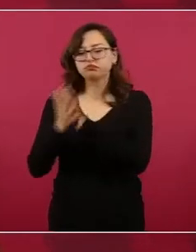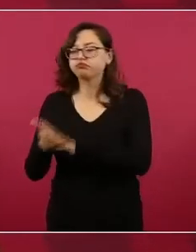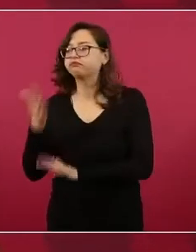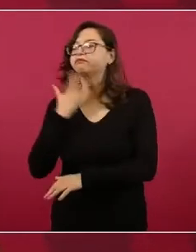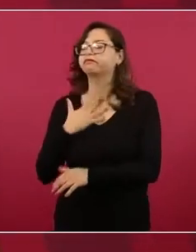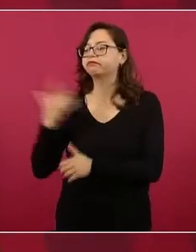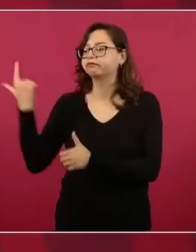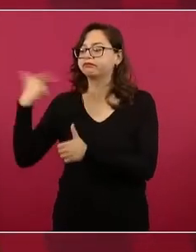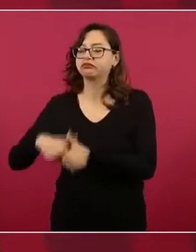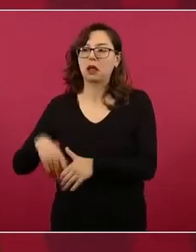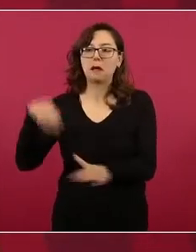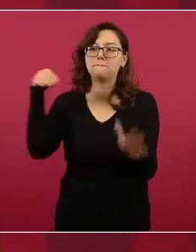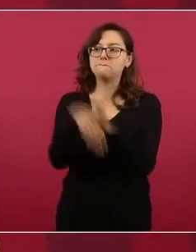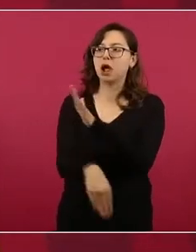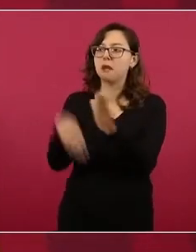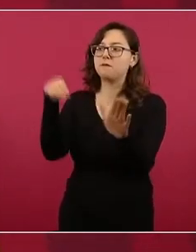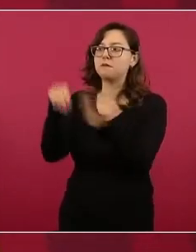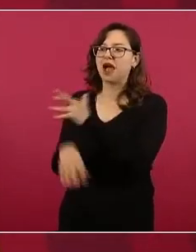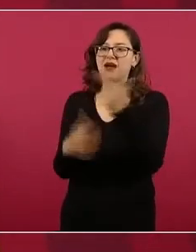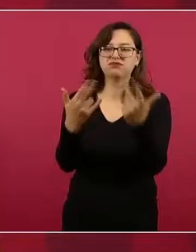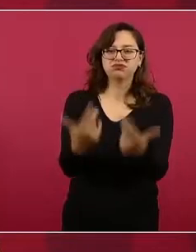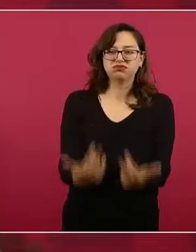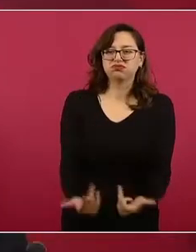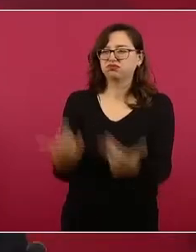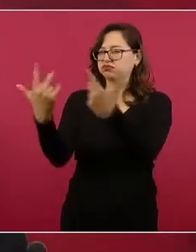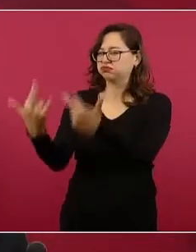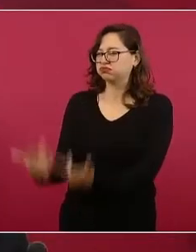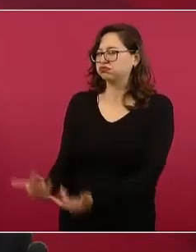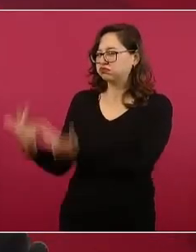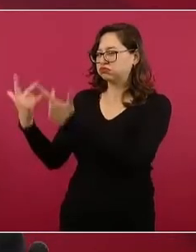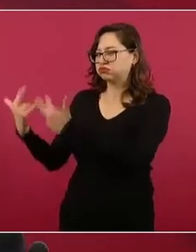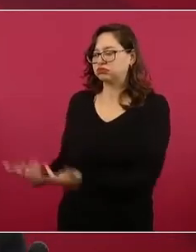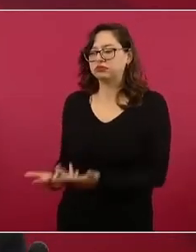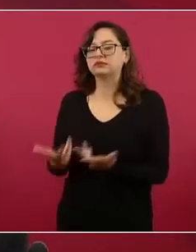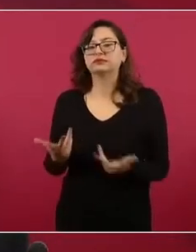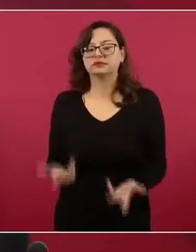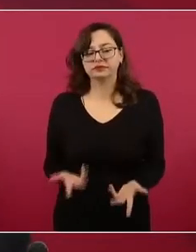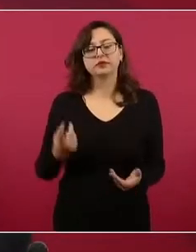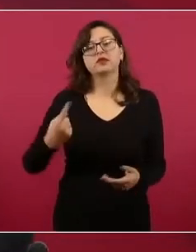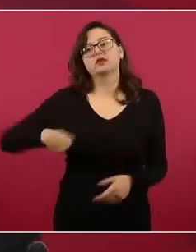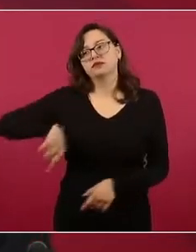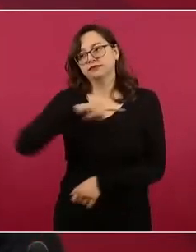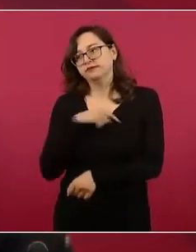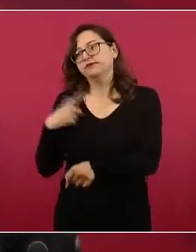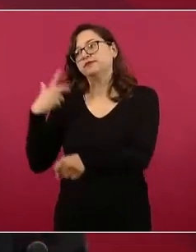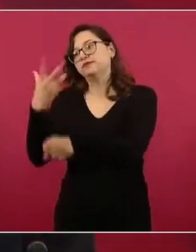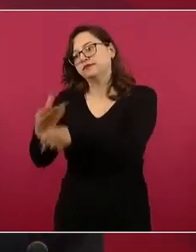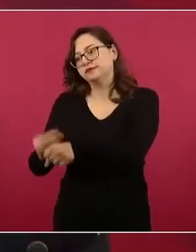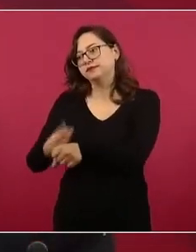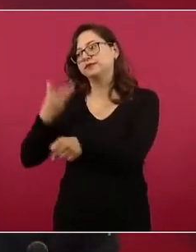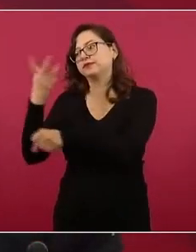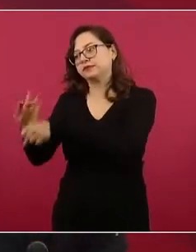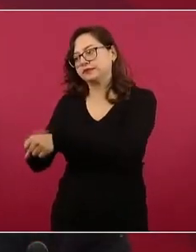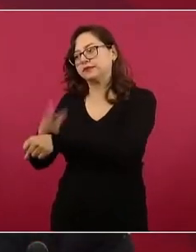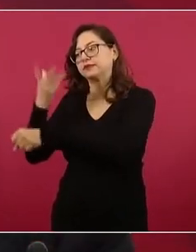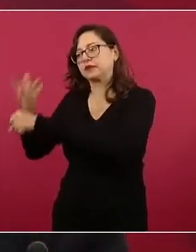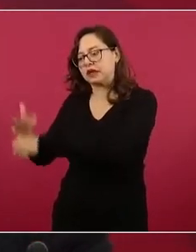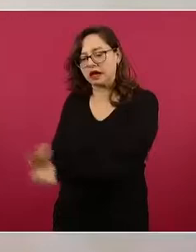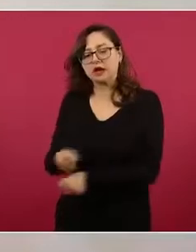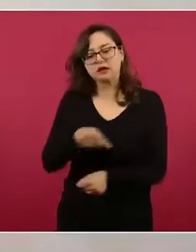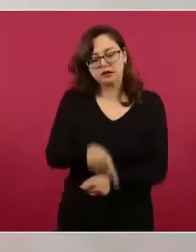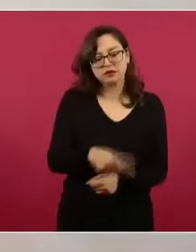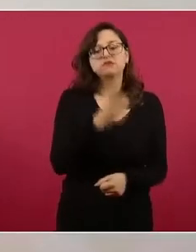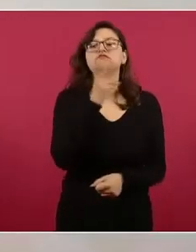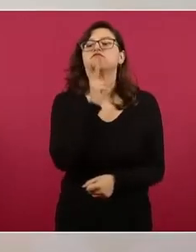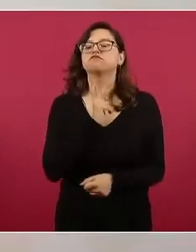Nunca habían invertido como ahora y cuando invirtieron en las reconfiguraciones de